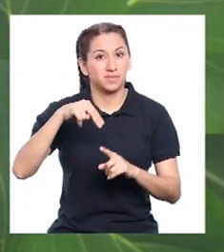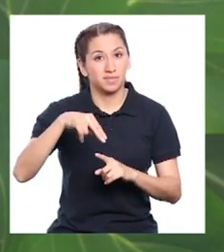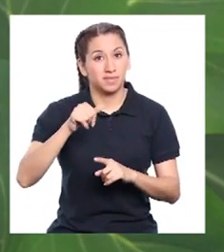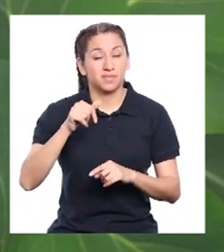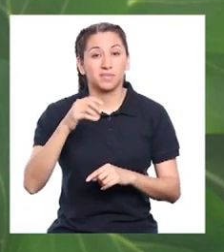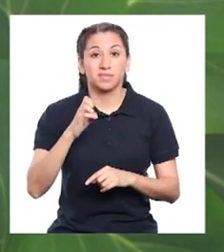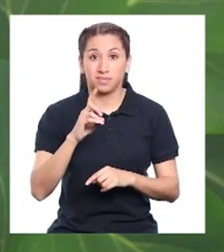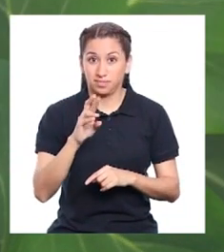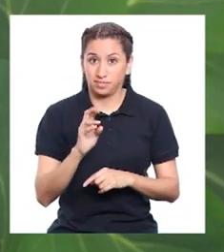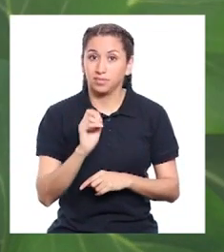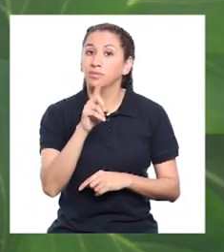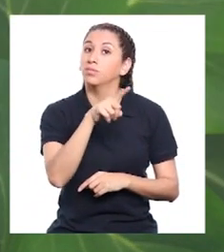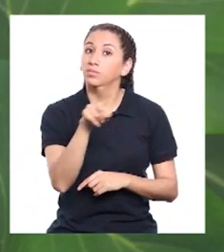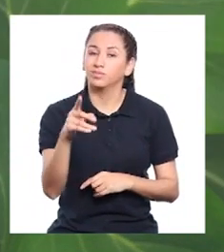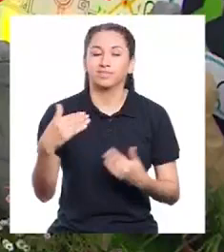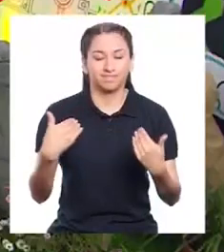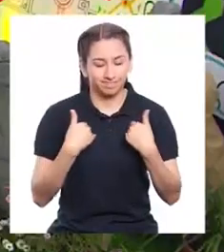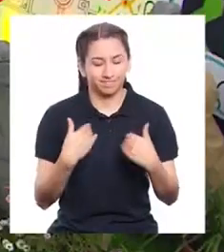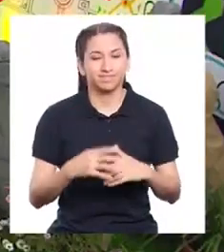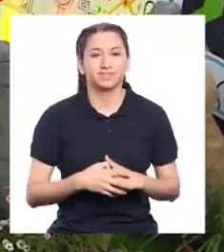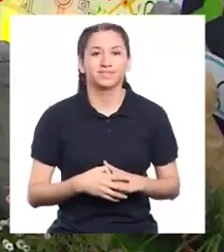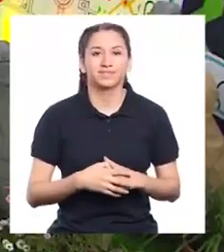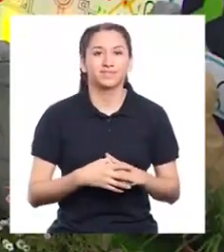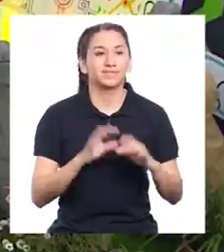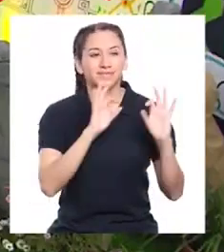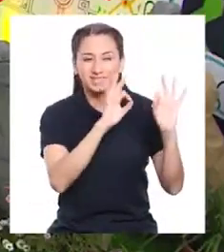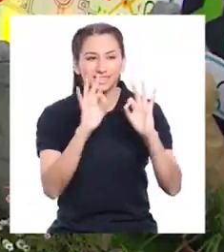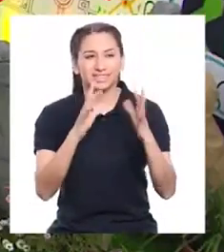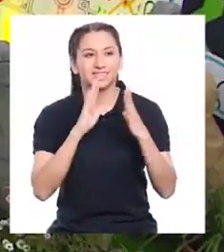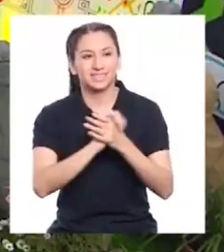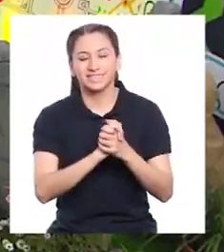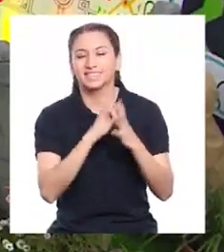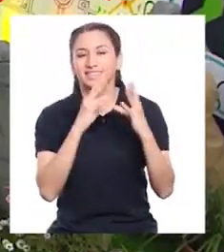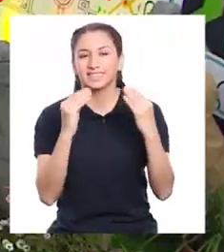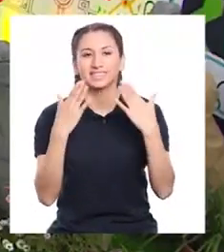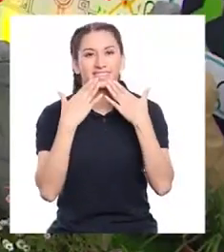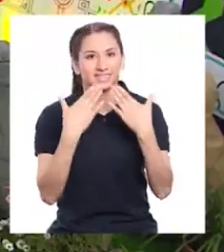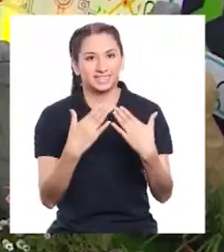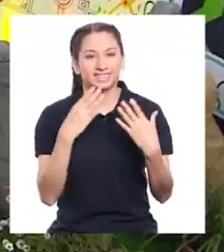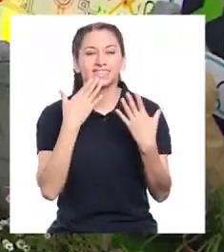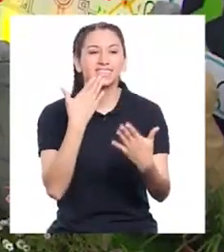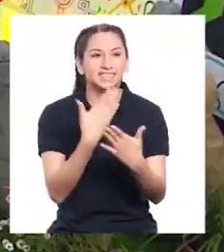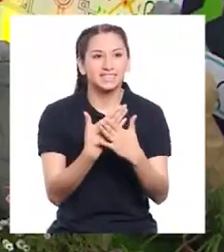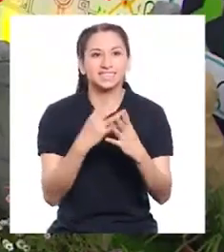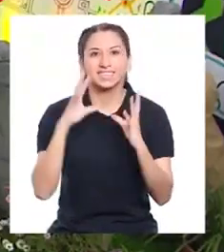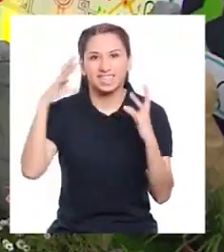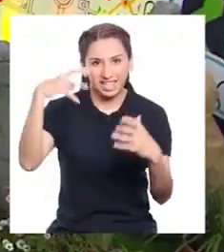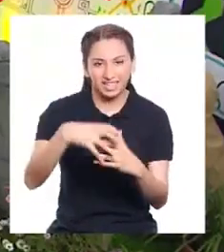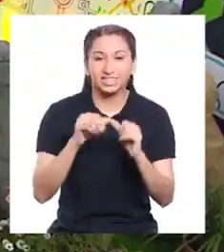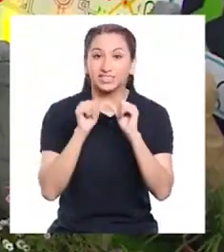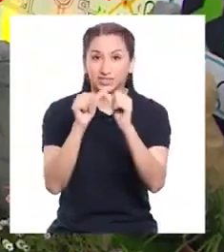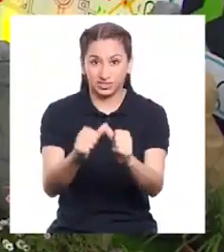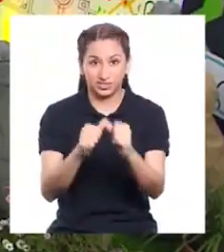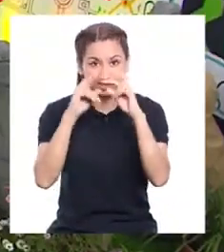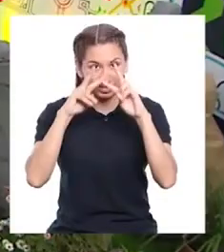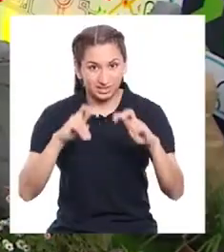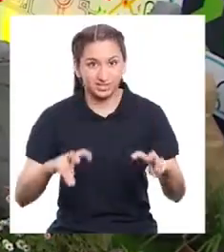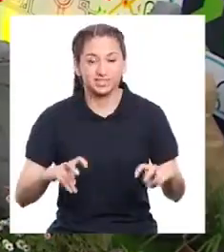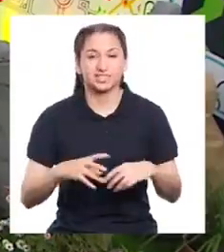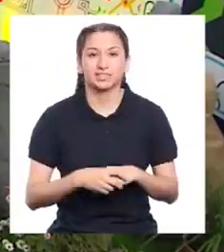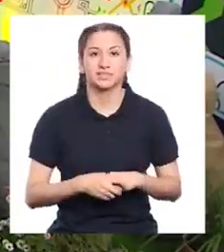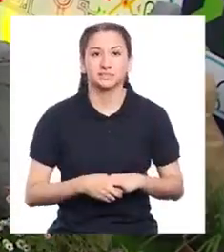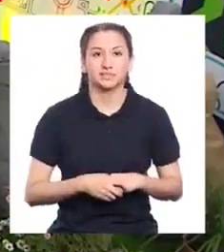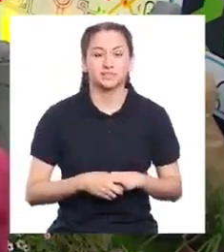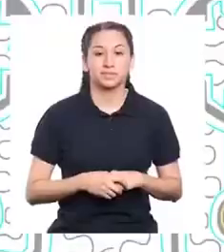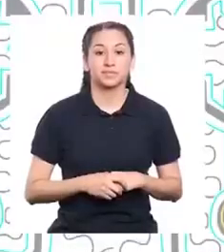ustedes deben. ¡Excelente, amigo! ¡Muchas gracias! ¡Gracias, Decao! ¡A seguir investigando!